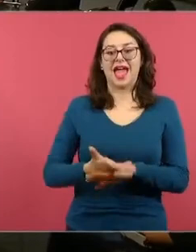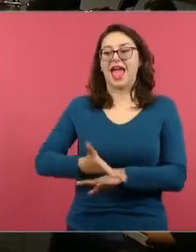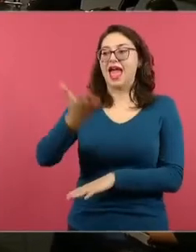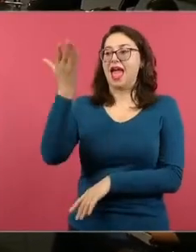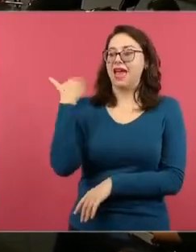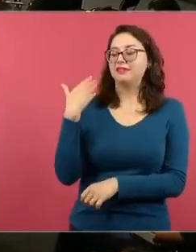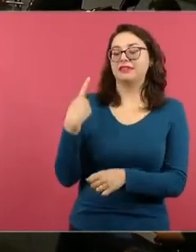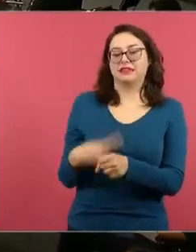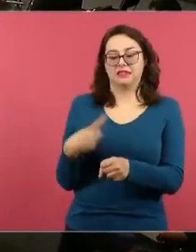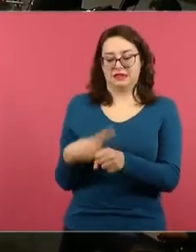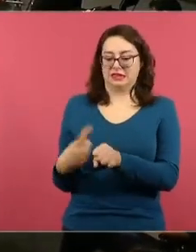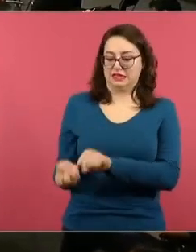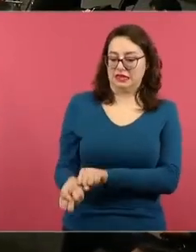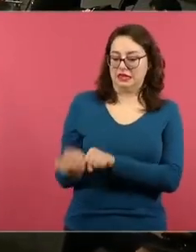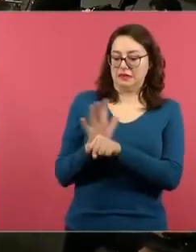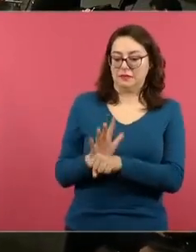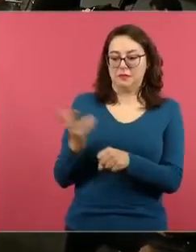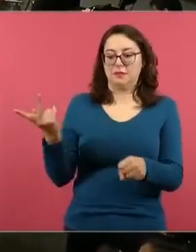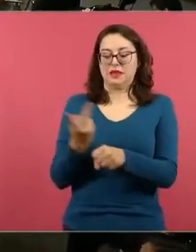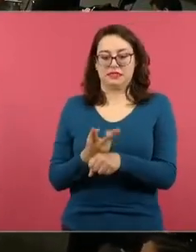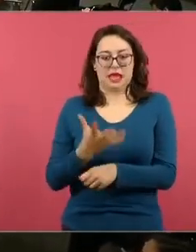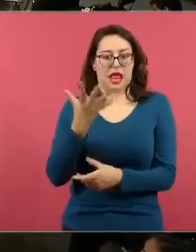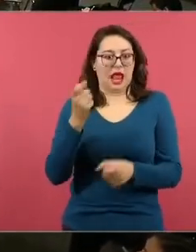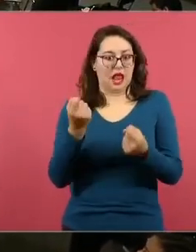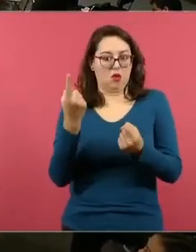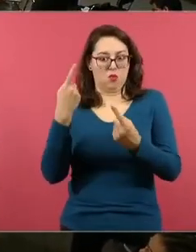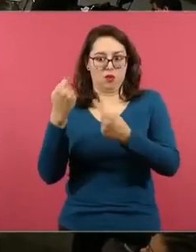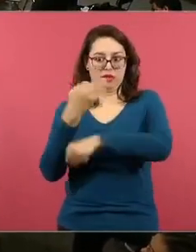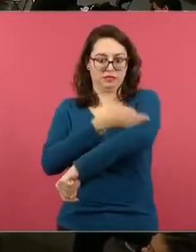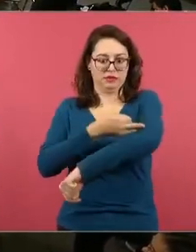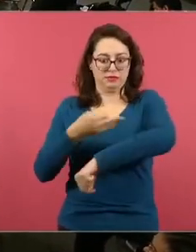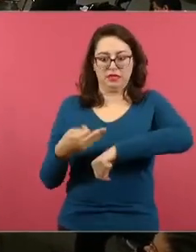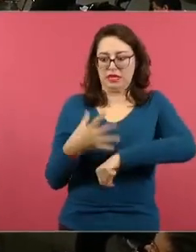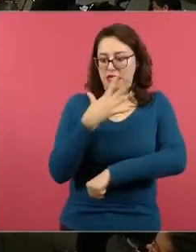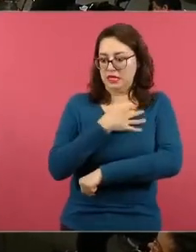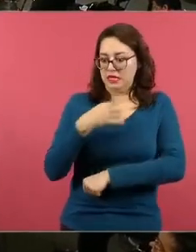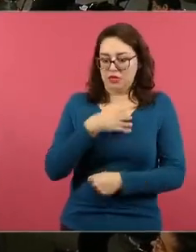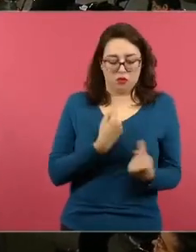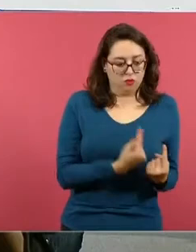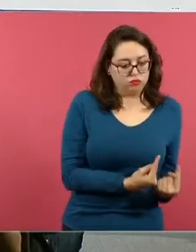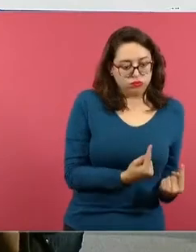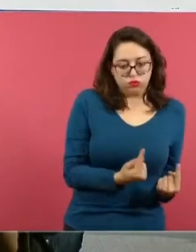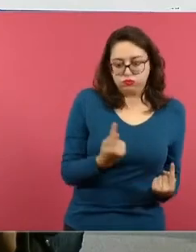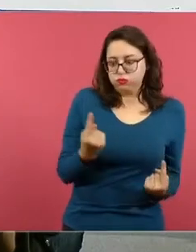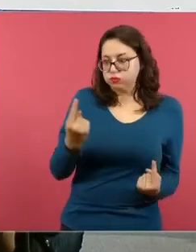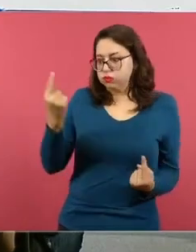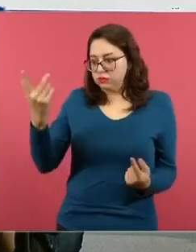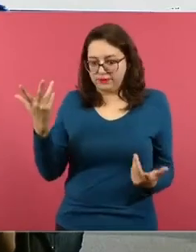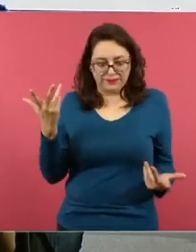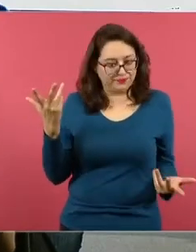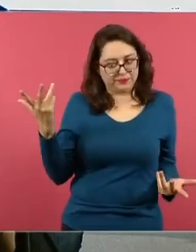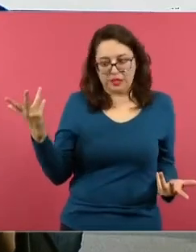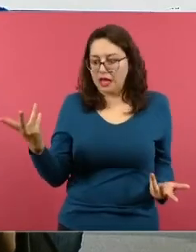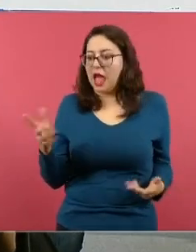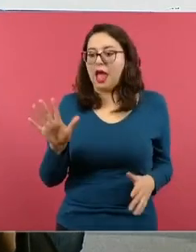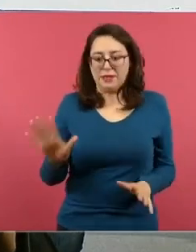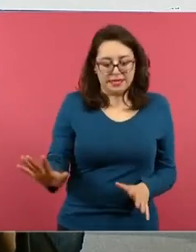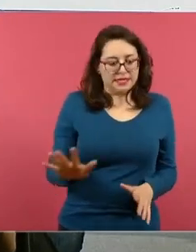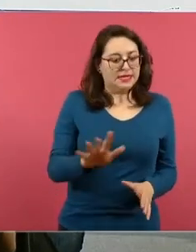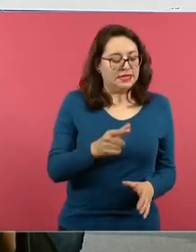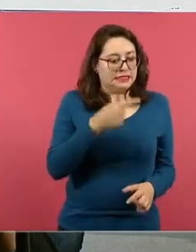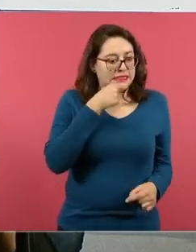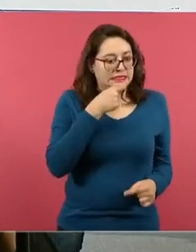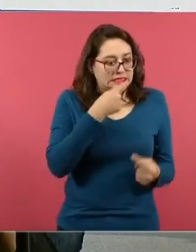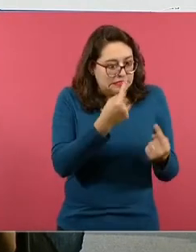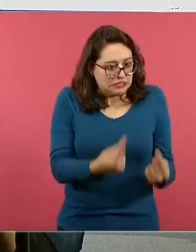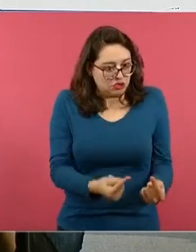habitación, a los de la secundaria, en la cocina probablemente y así se va aprendiendo. Justo en este momento es algo